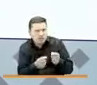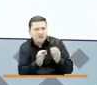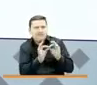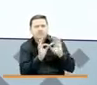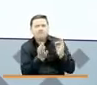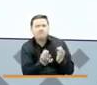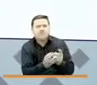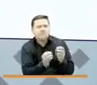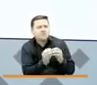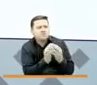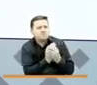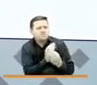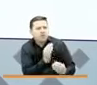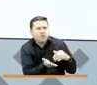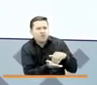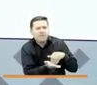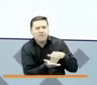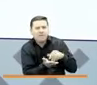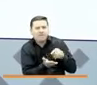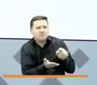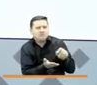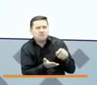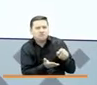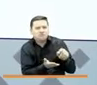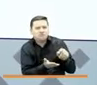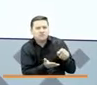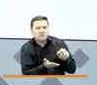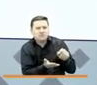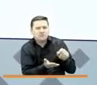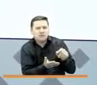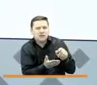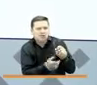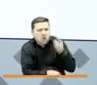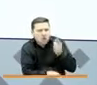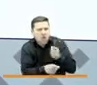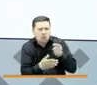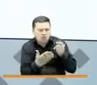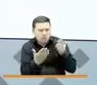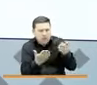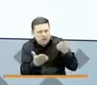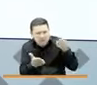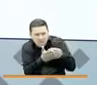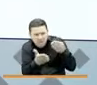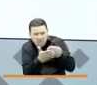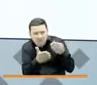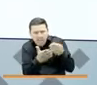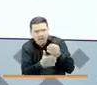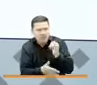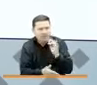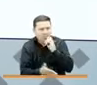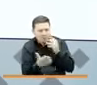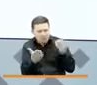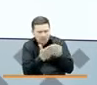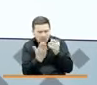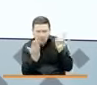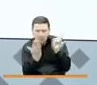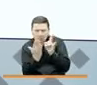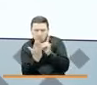más pobres y vulnerables coincidían con lo que pagaban en IVA, en sus